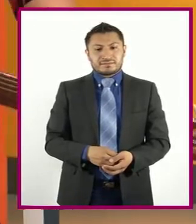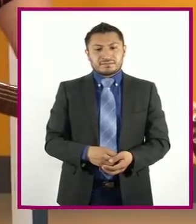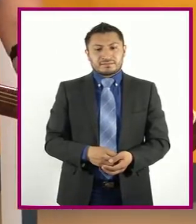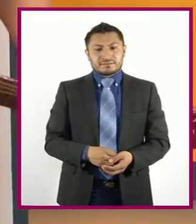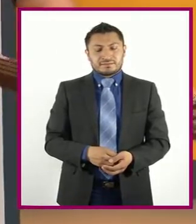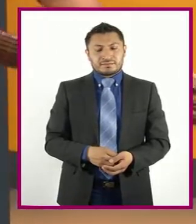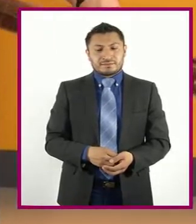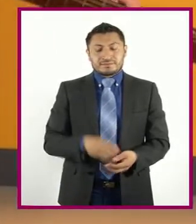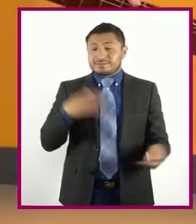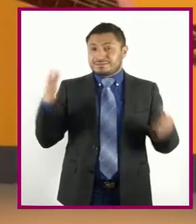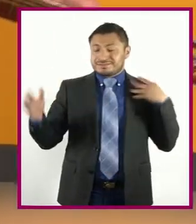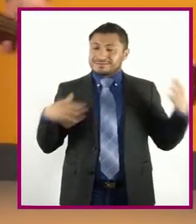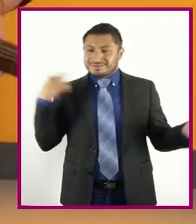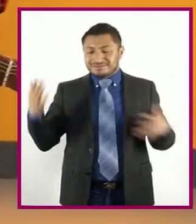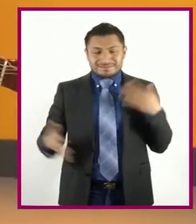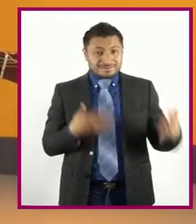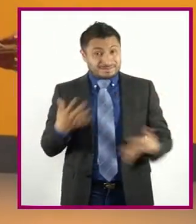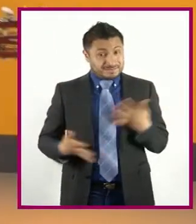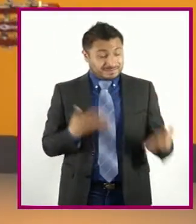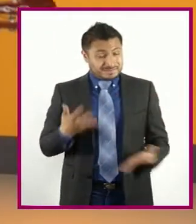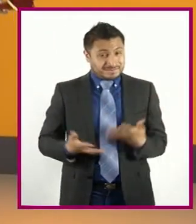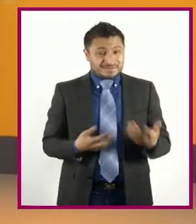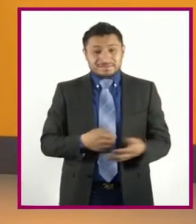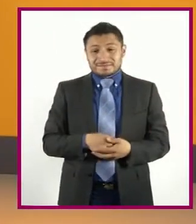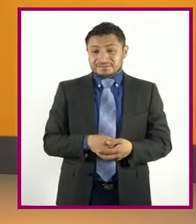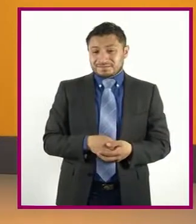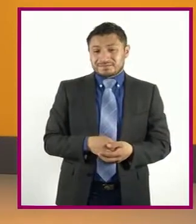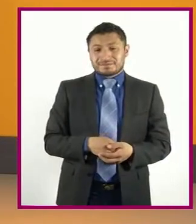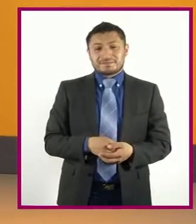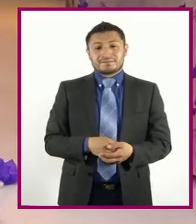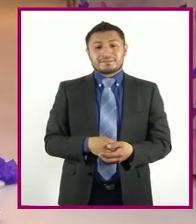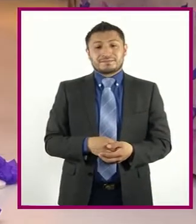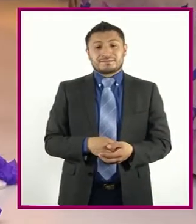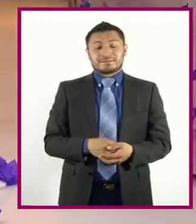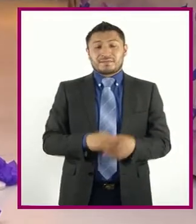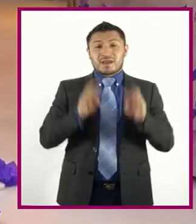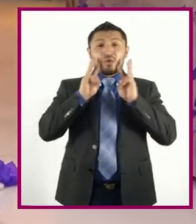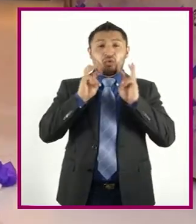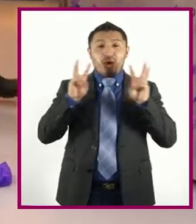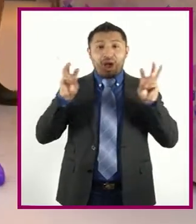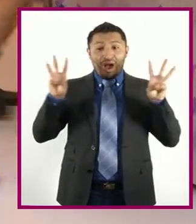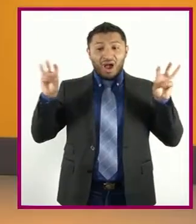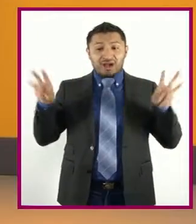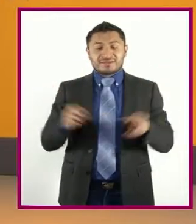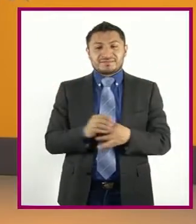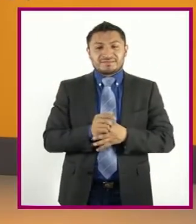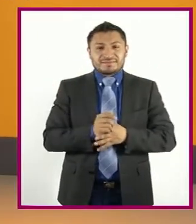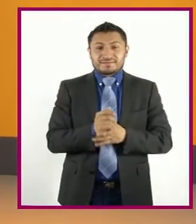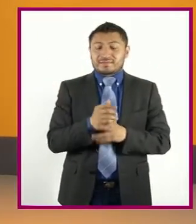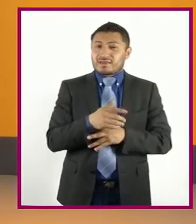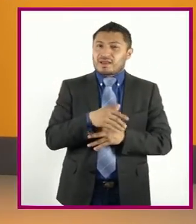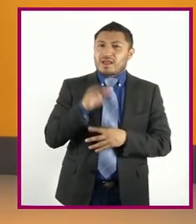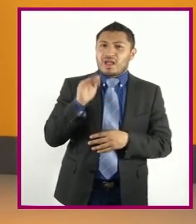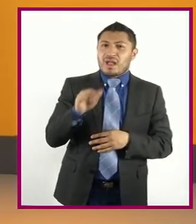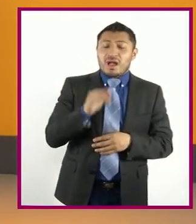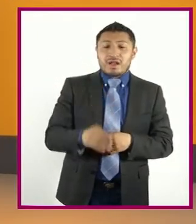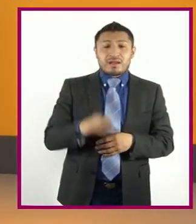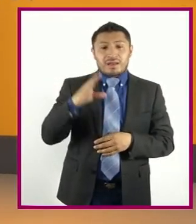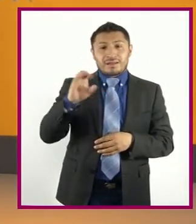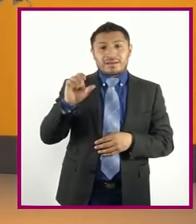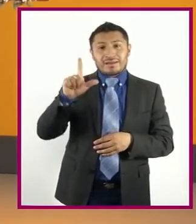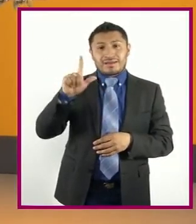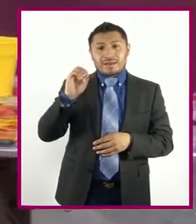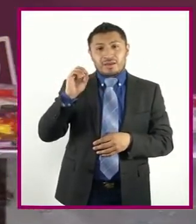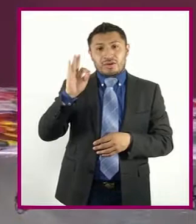Qué divertido Guau Oye El celofán Está